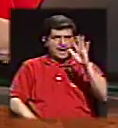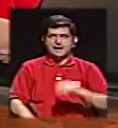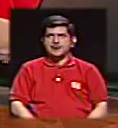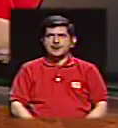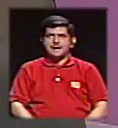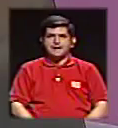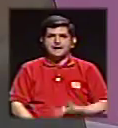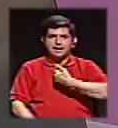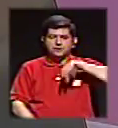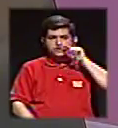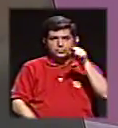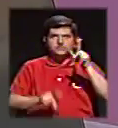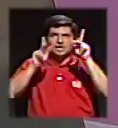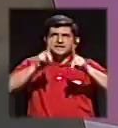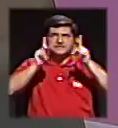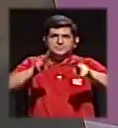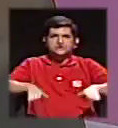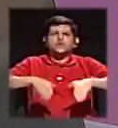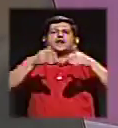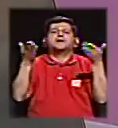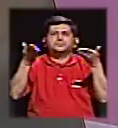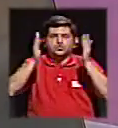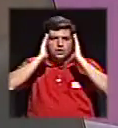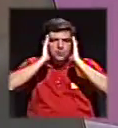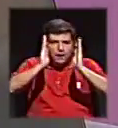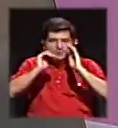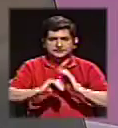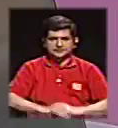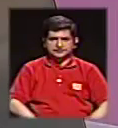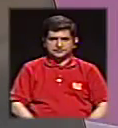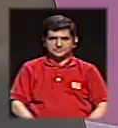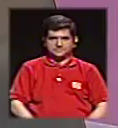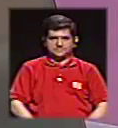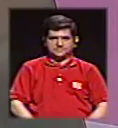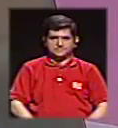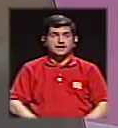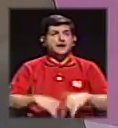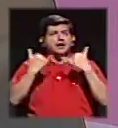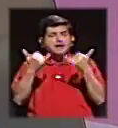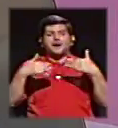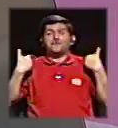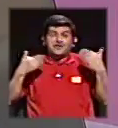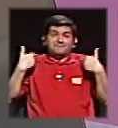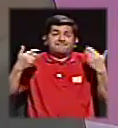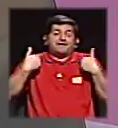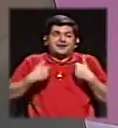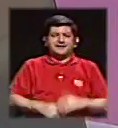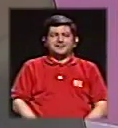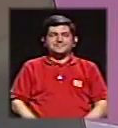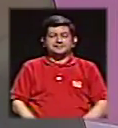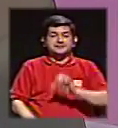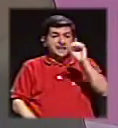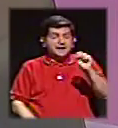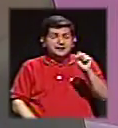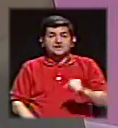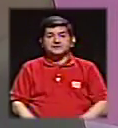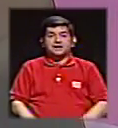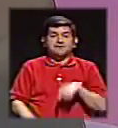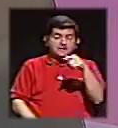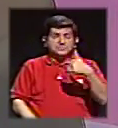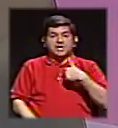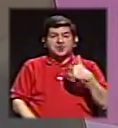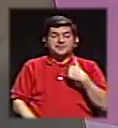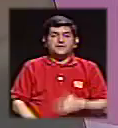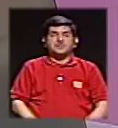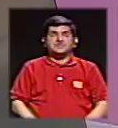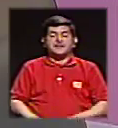Entonces, ¿cómo llegarle a esa gente que está ahí, que ahora está muy feliz abriendo la boca los sábados porque llega una caravana